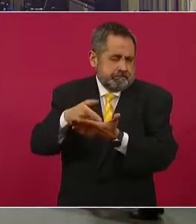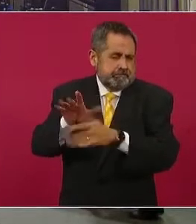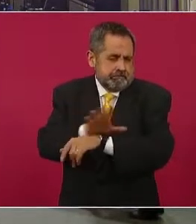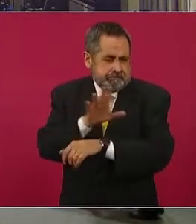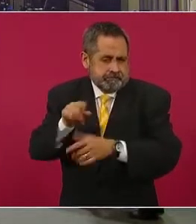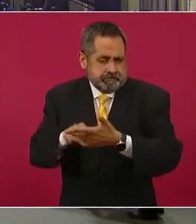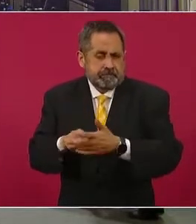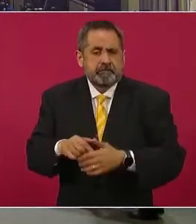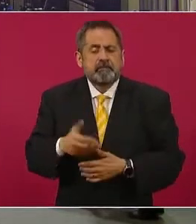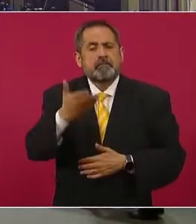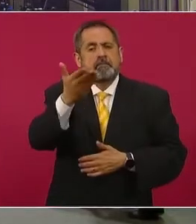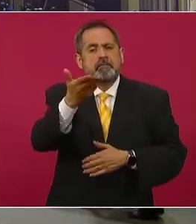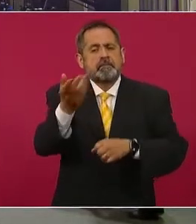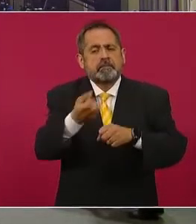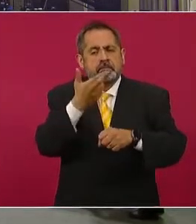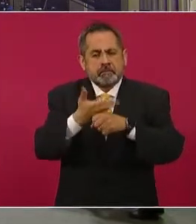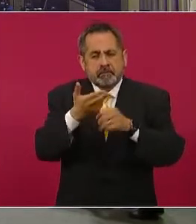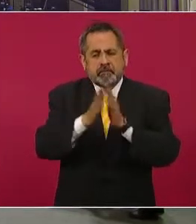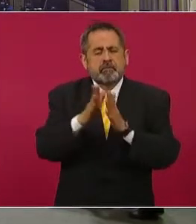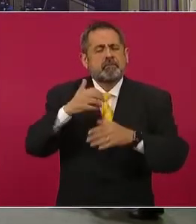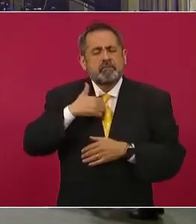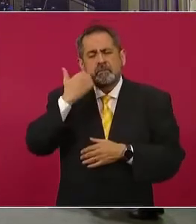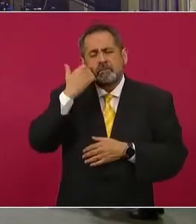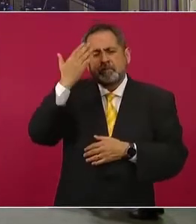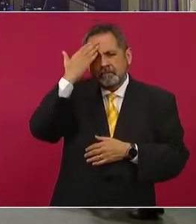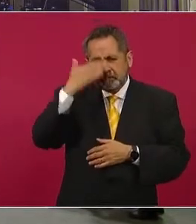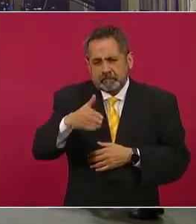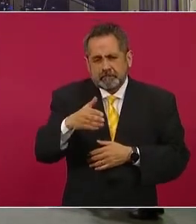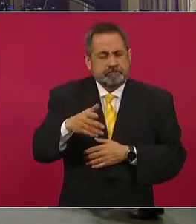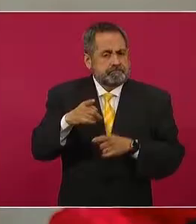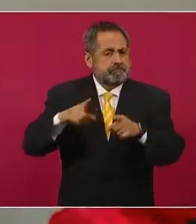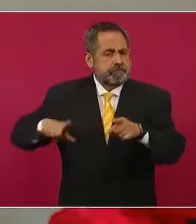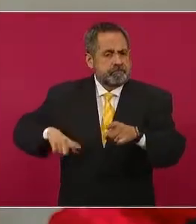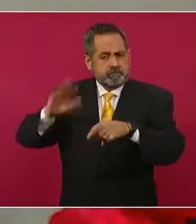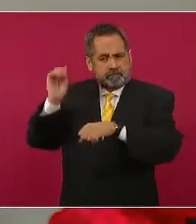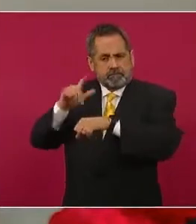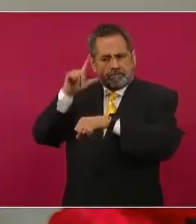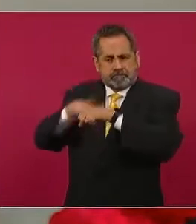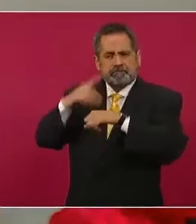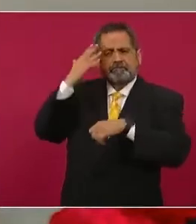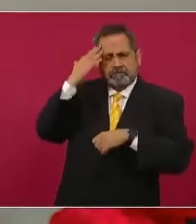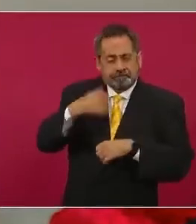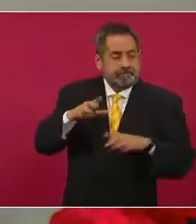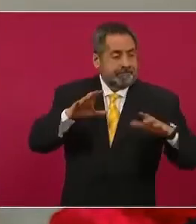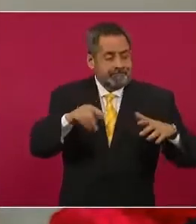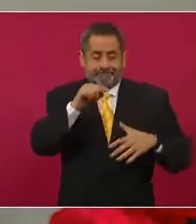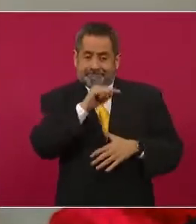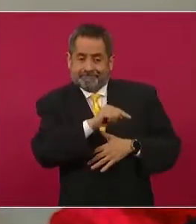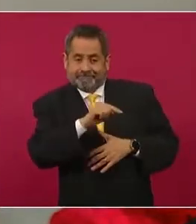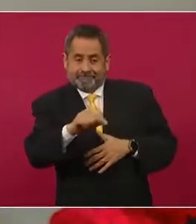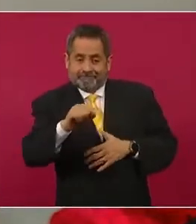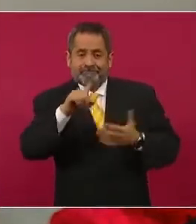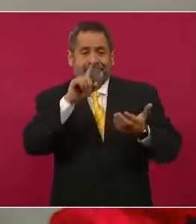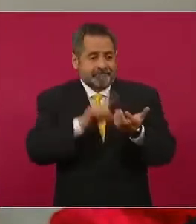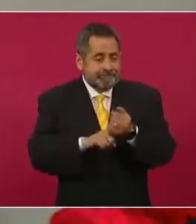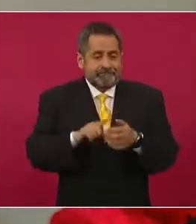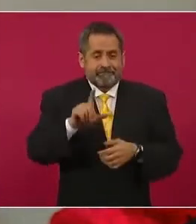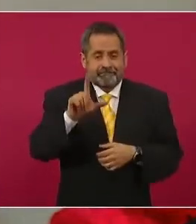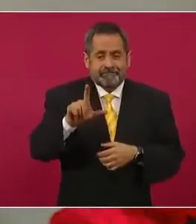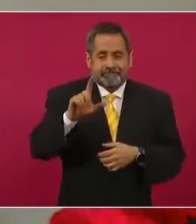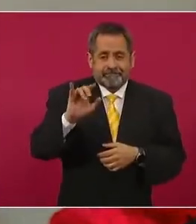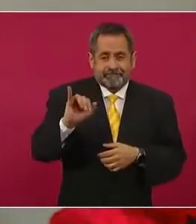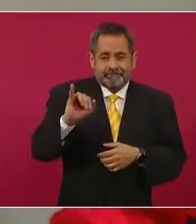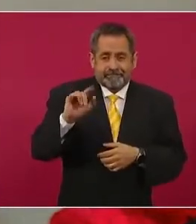señor secretario, quisiera saber si está en cuenta el gobierno federal de que existen presencia de litio